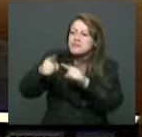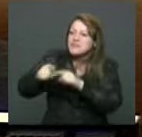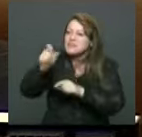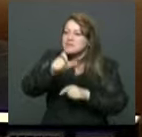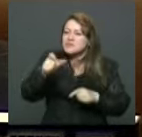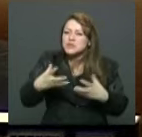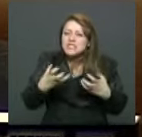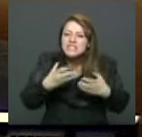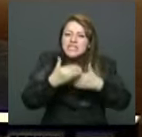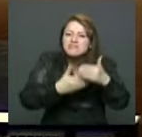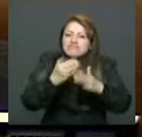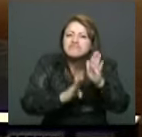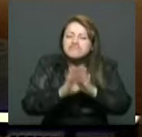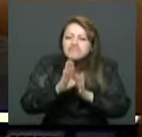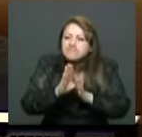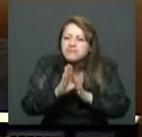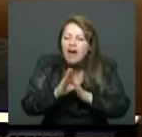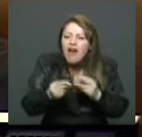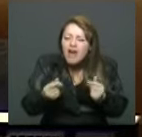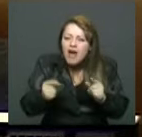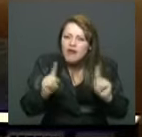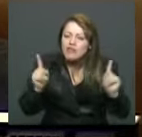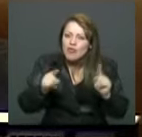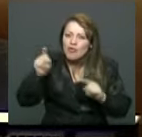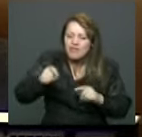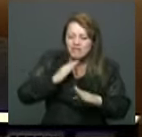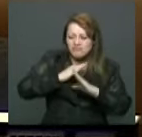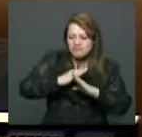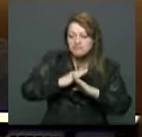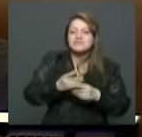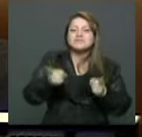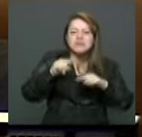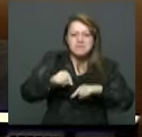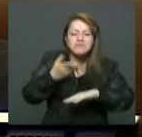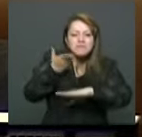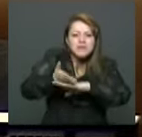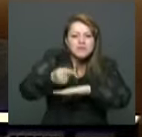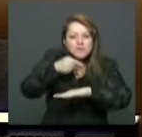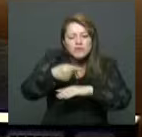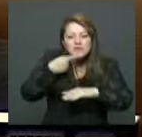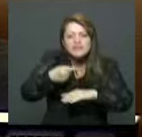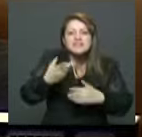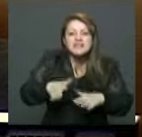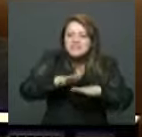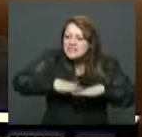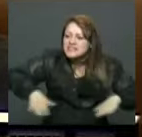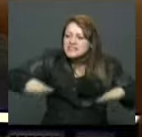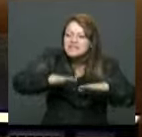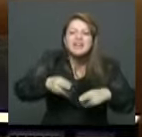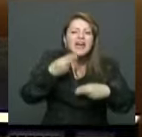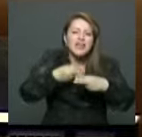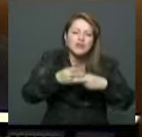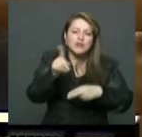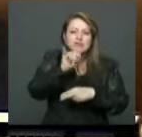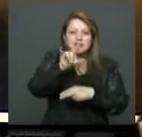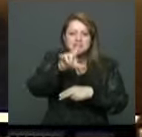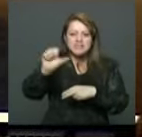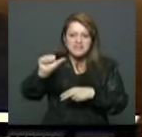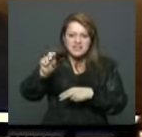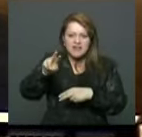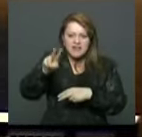realidad electoral de nuestro país. Reducíamos el embral, manteníamos la silla vacía por corrupción, pues